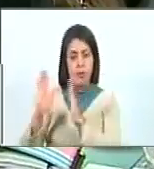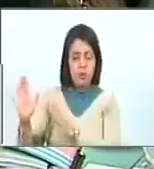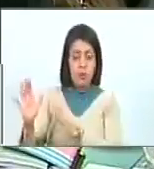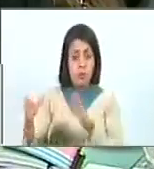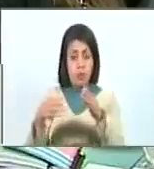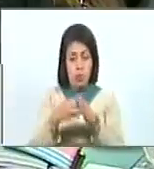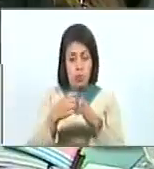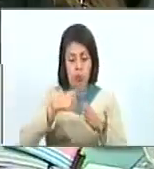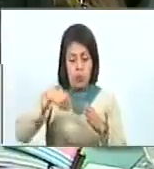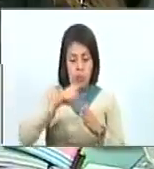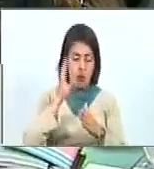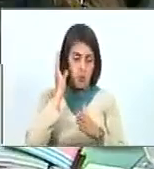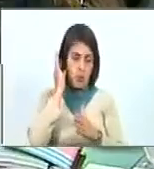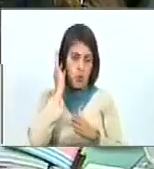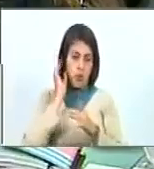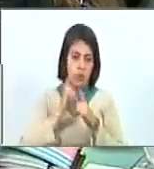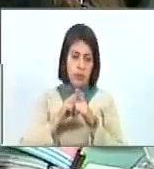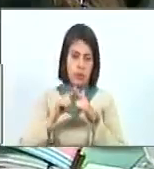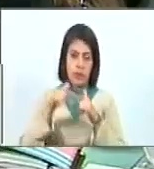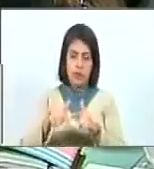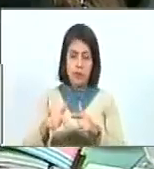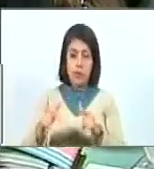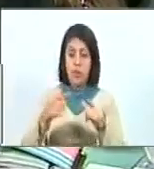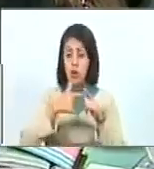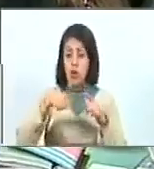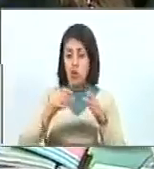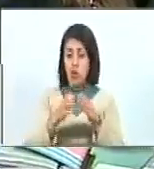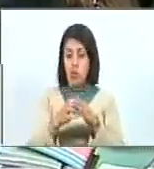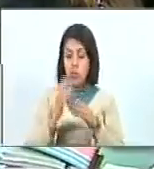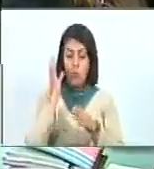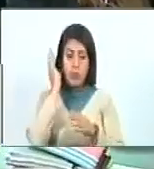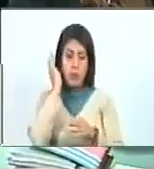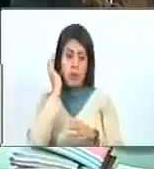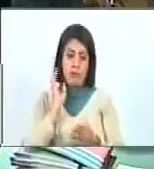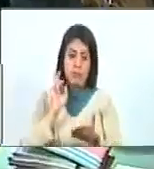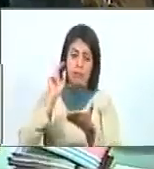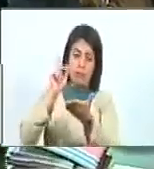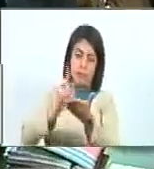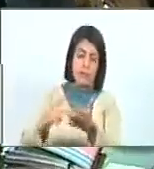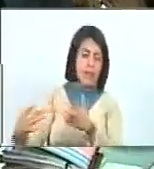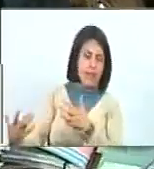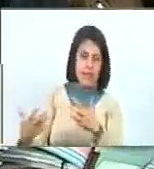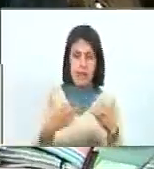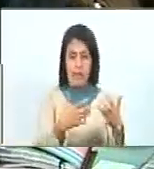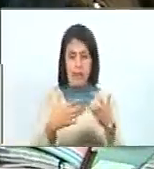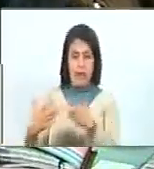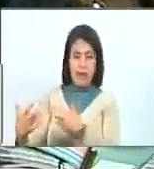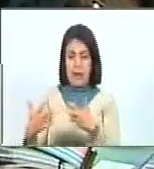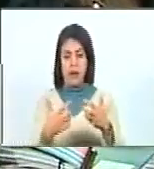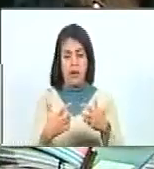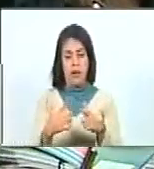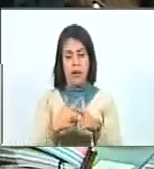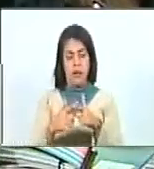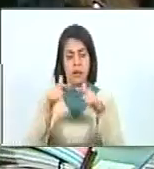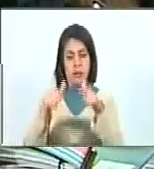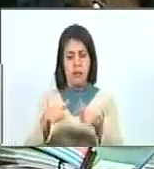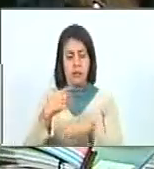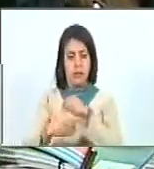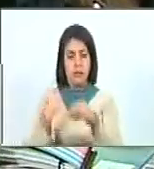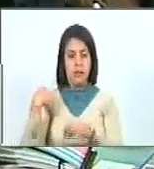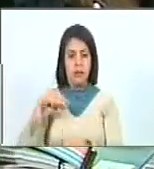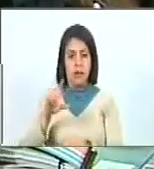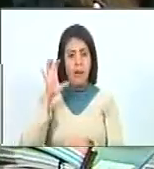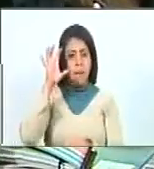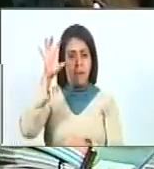batería de mujeres, vean el nombre, batería de mujeres, se lanzaron a la guerra, a la batalla, para tener